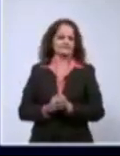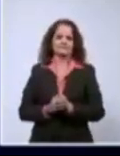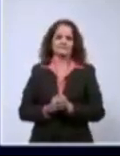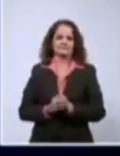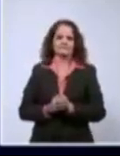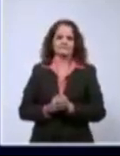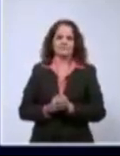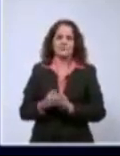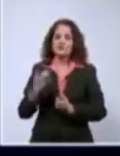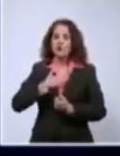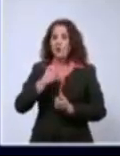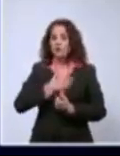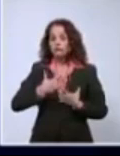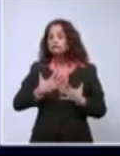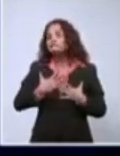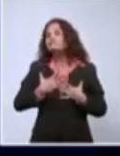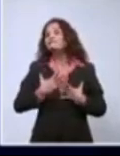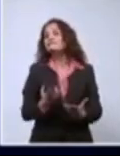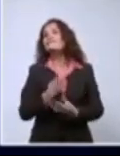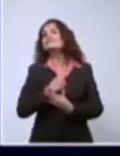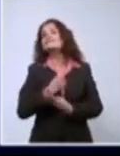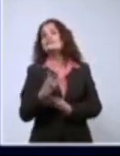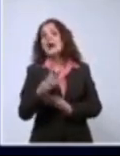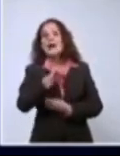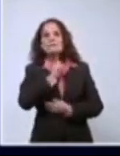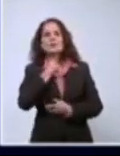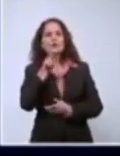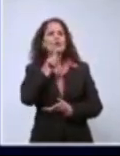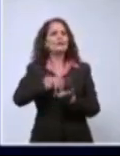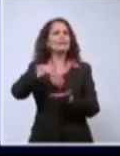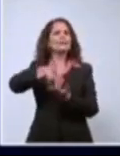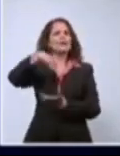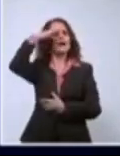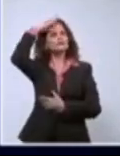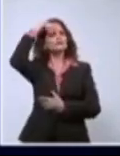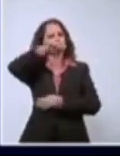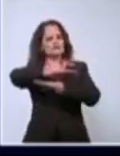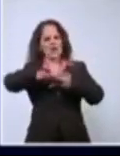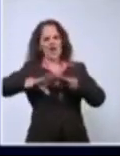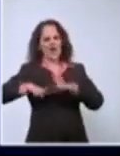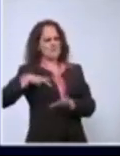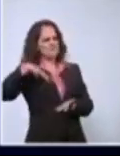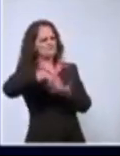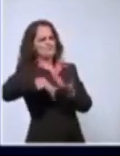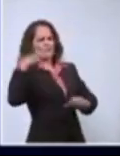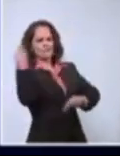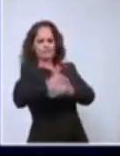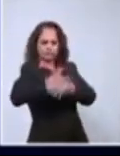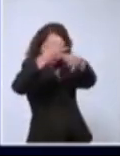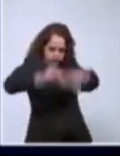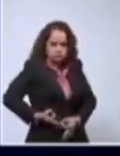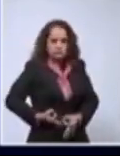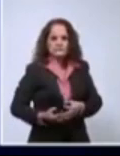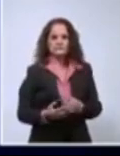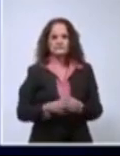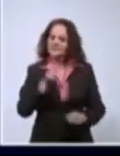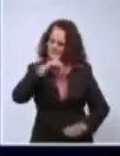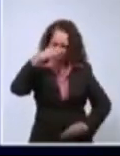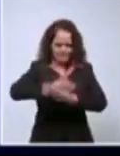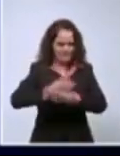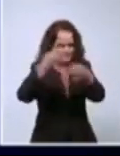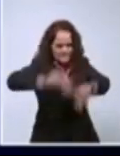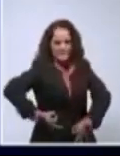Yo viera la vida porque tú un día se parara con el moño y la dijera. Voy a bloquear de verdad. Voy a bloquear de verdad.